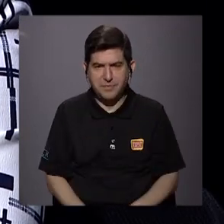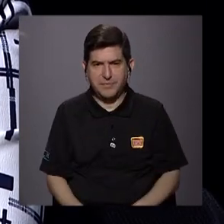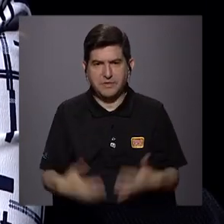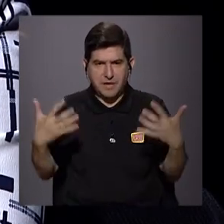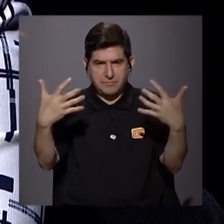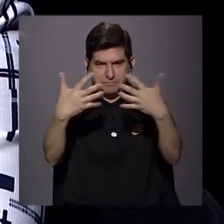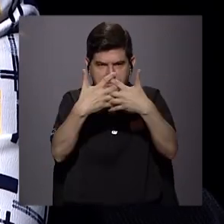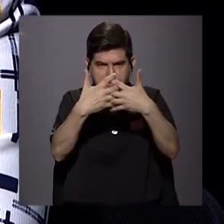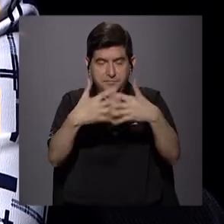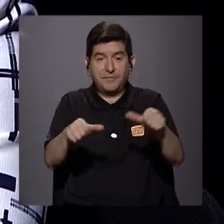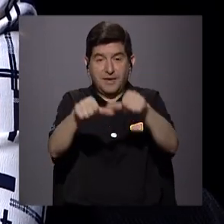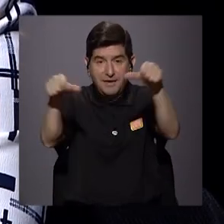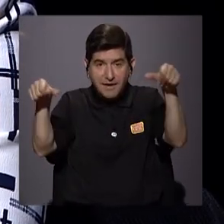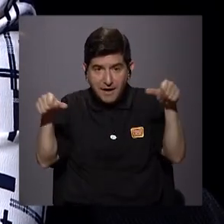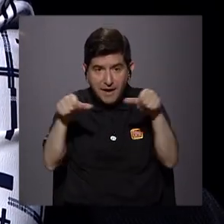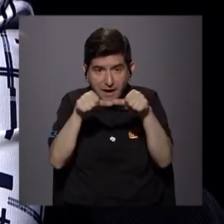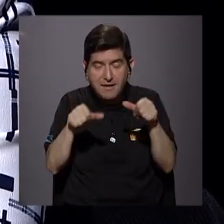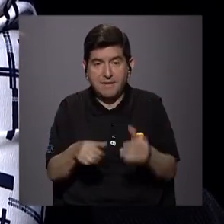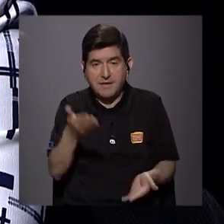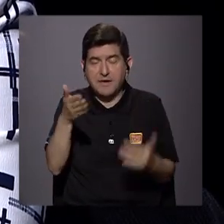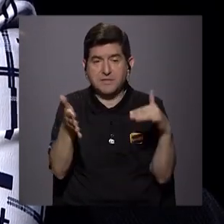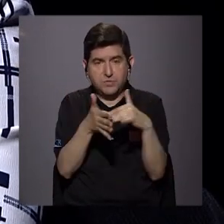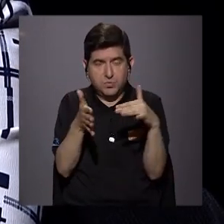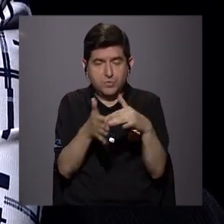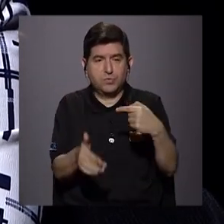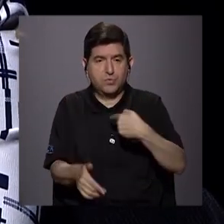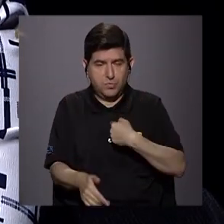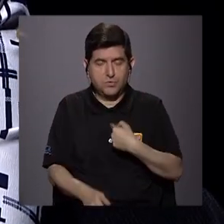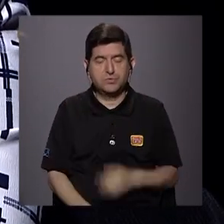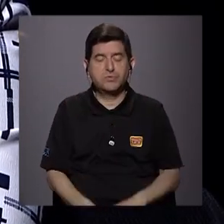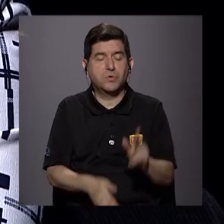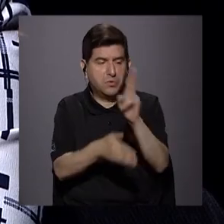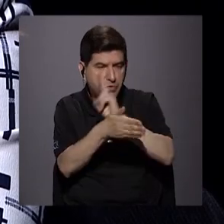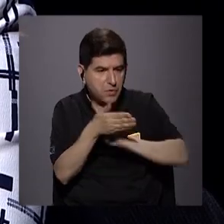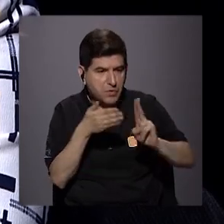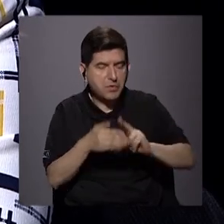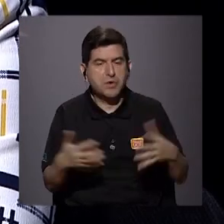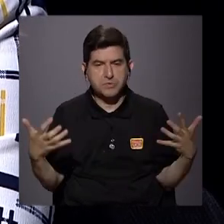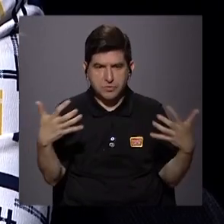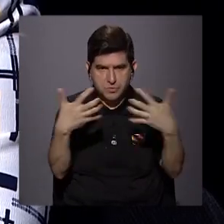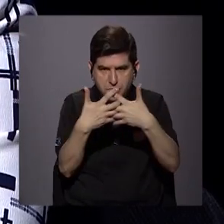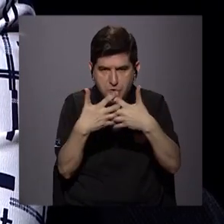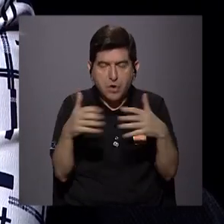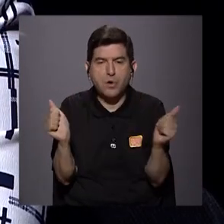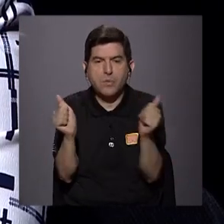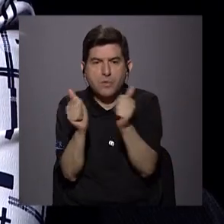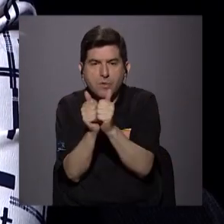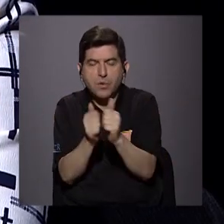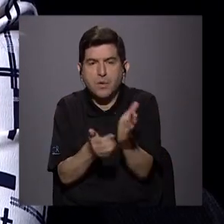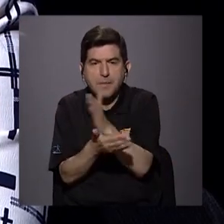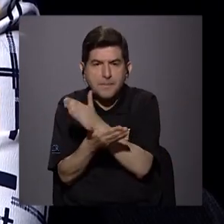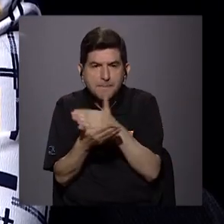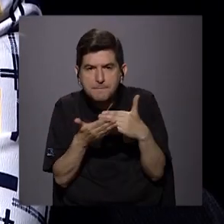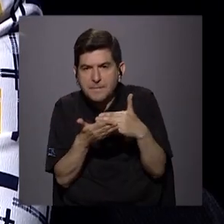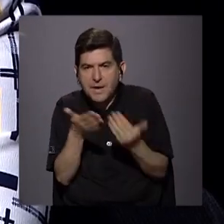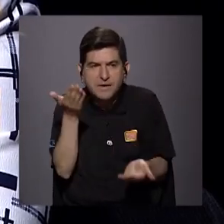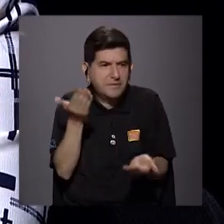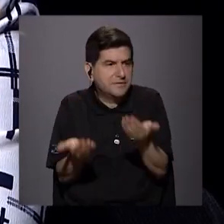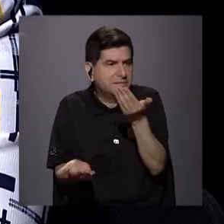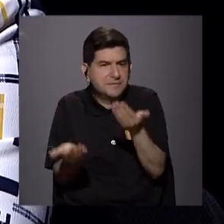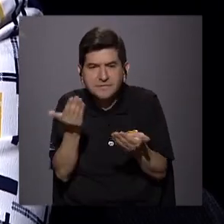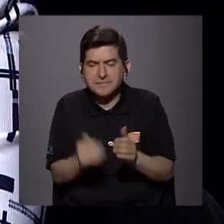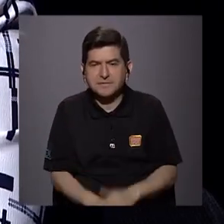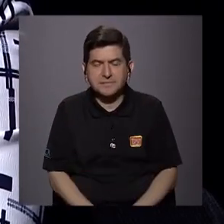veces hay áreas, digamos, estudios que yo he llevado a nivel universitario que puedo complementarlas con algunas partes, digamos,